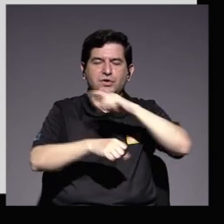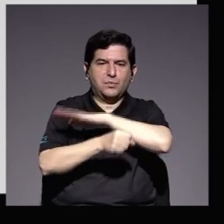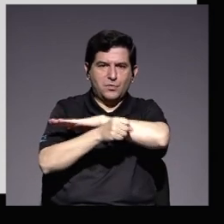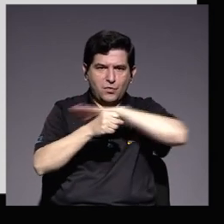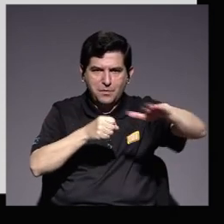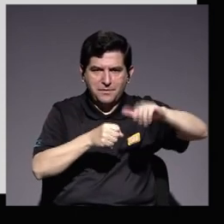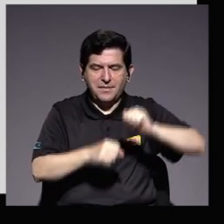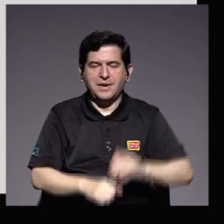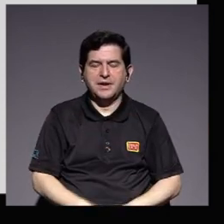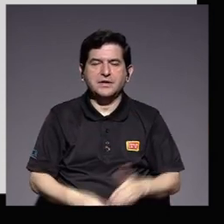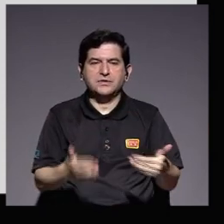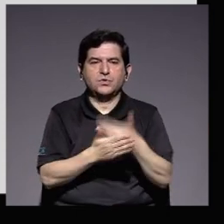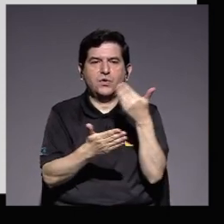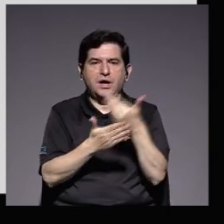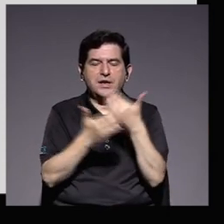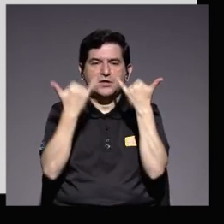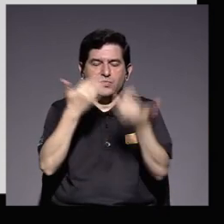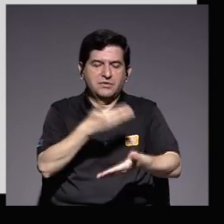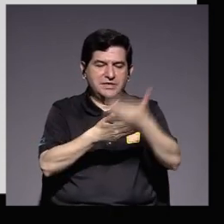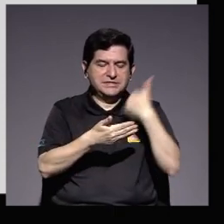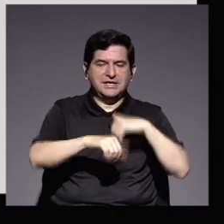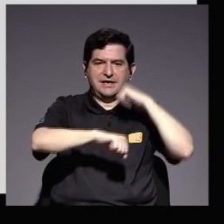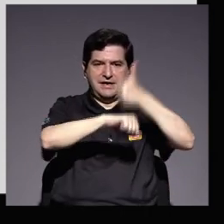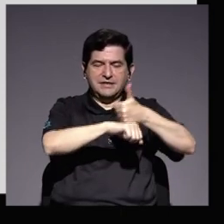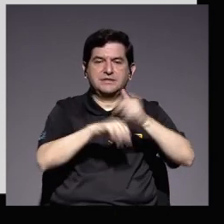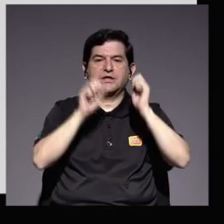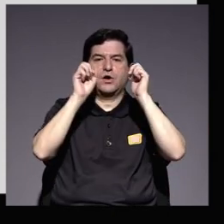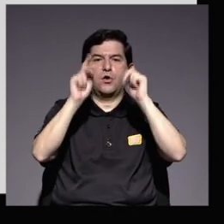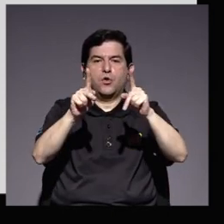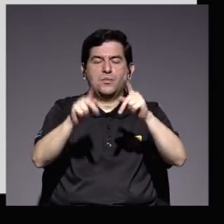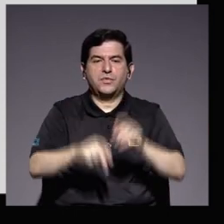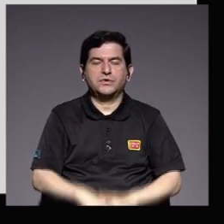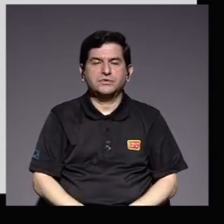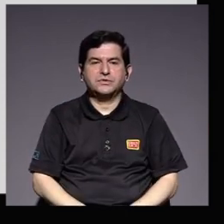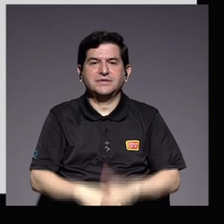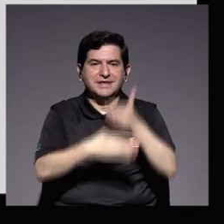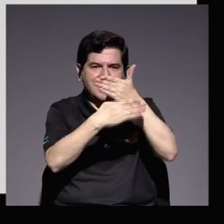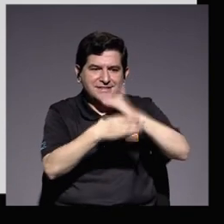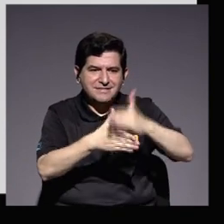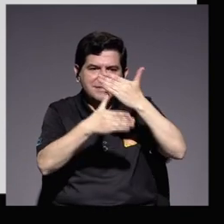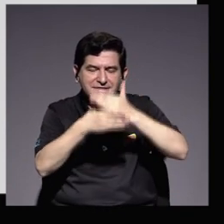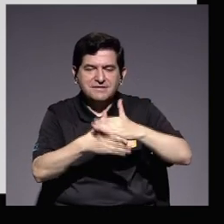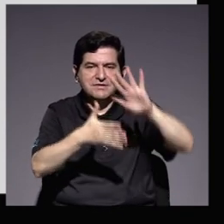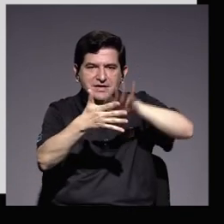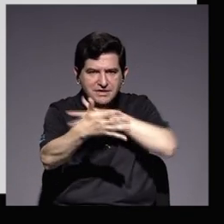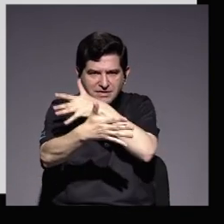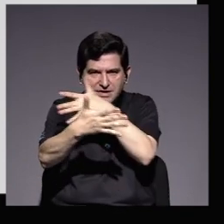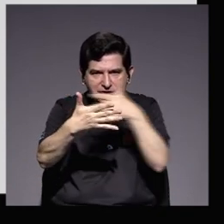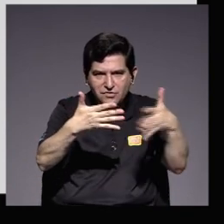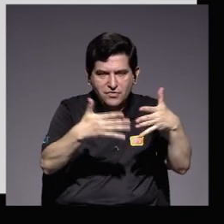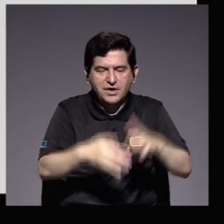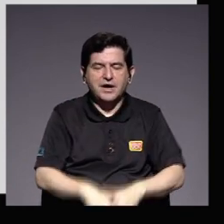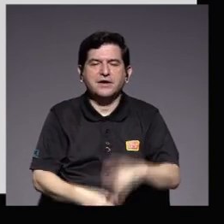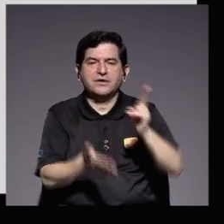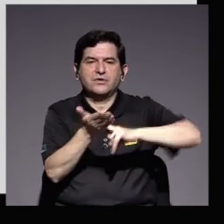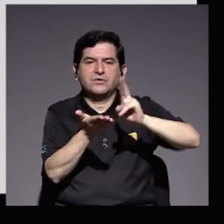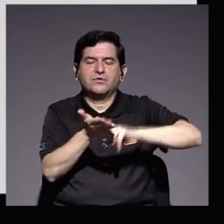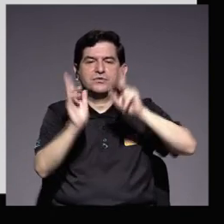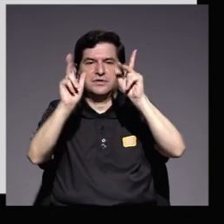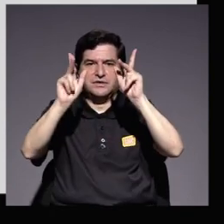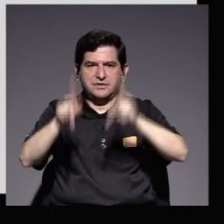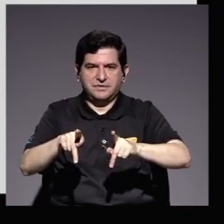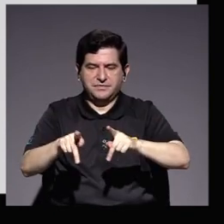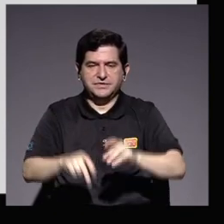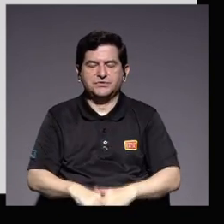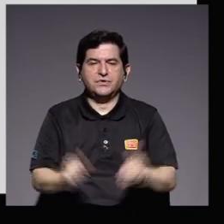a las nuevas plazas creadas con posibilidad de dividir las jornadas destinadas a la contratación de personal